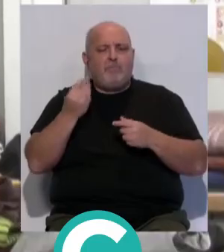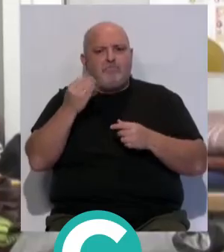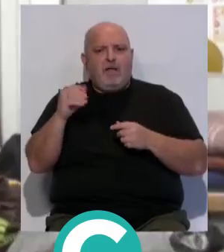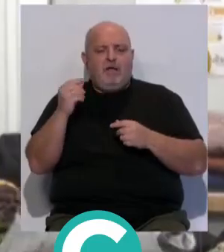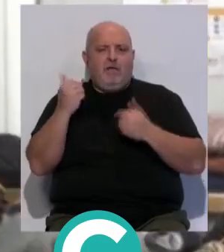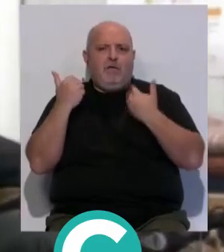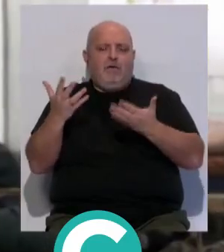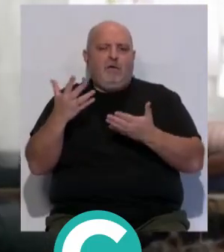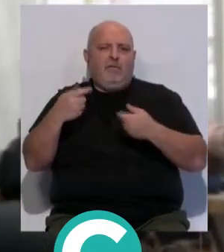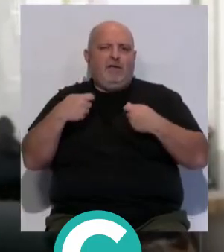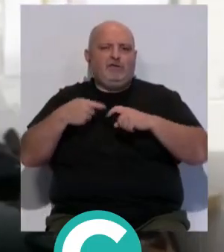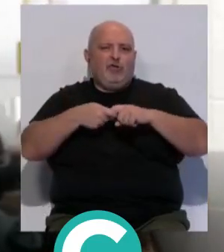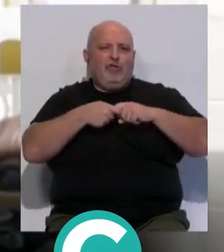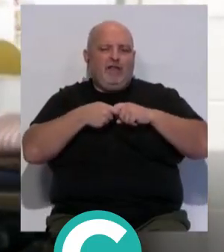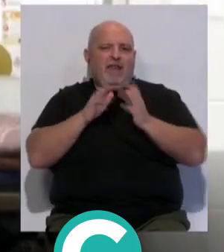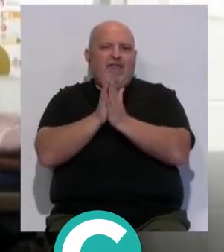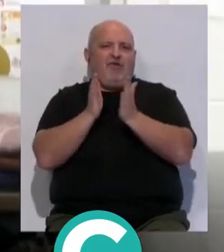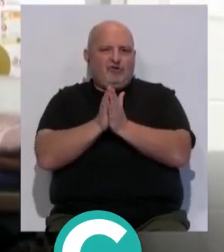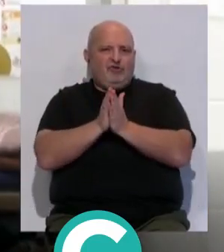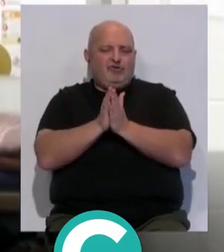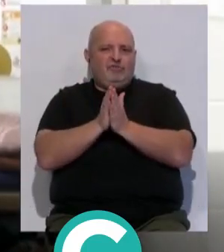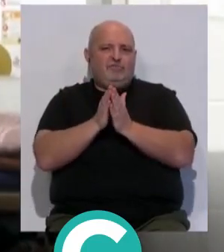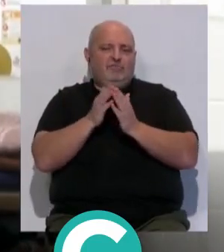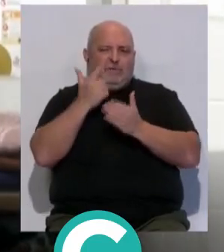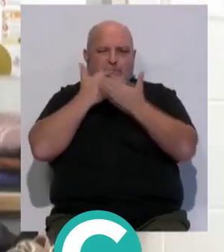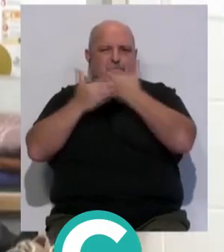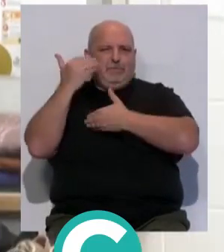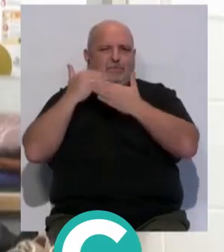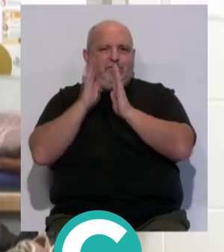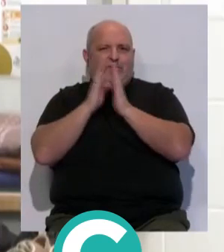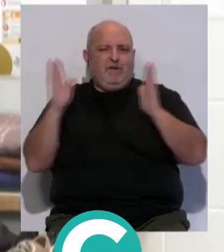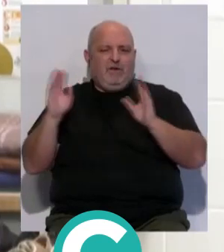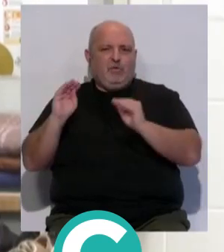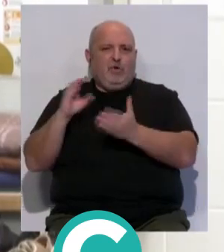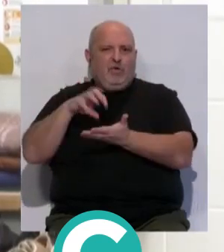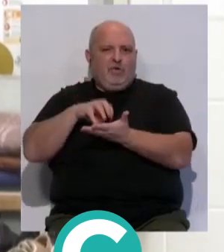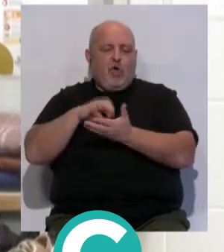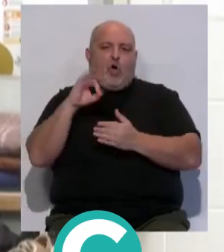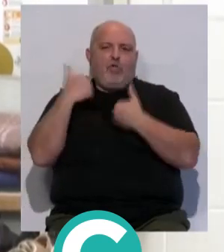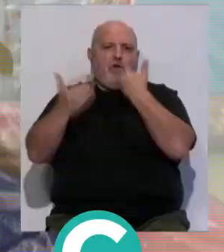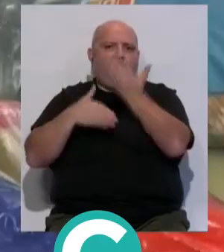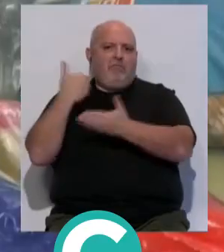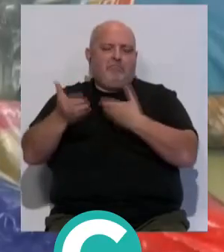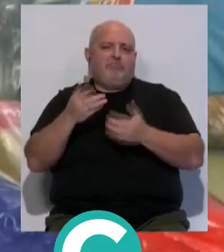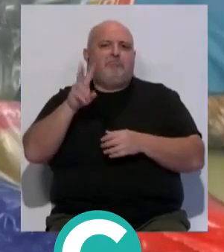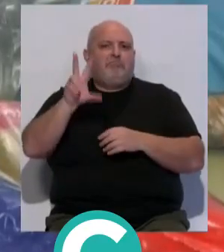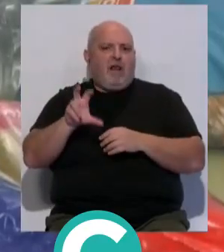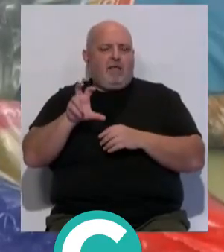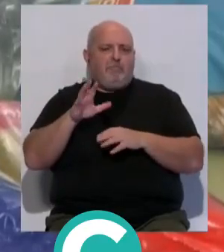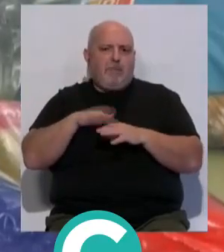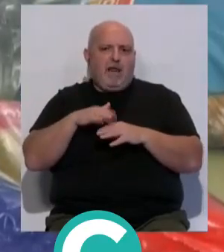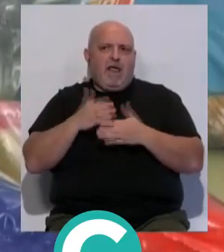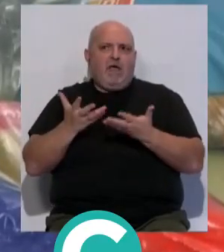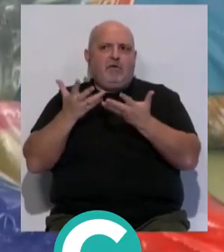donación a través de un mercadillo solidario de libros. Publicaciones antiguas de la biblioteca, del centro o donaciones sirven ahora de moneda